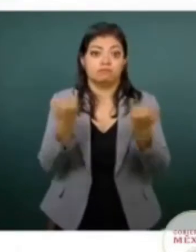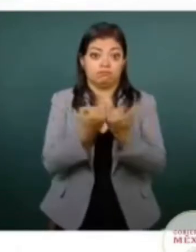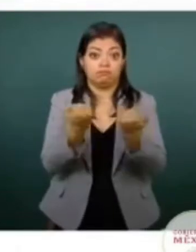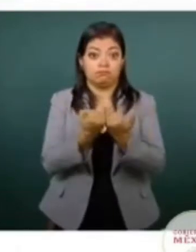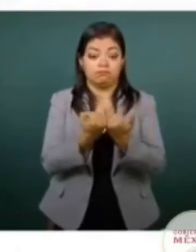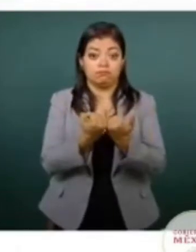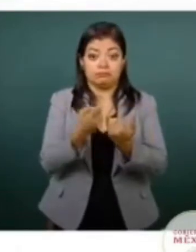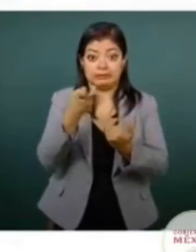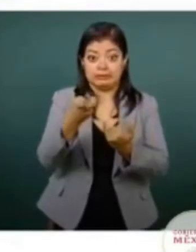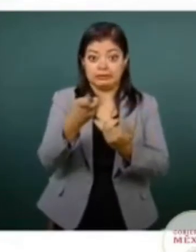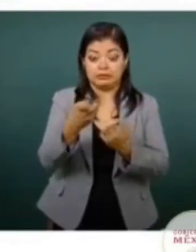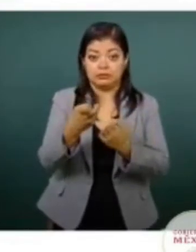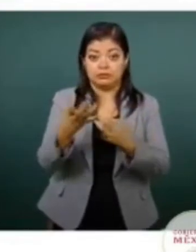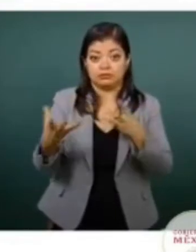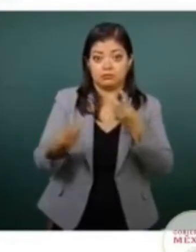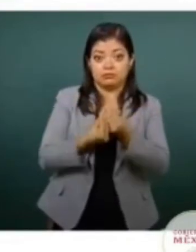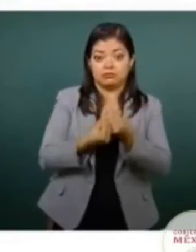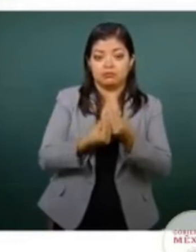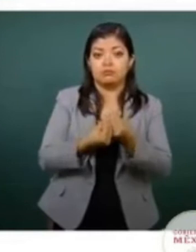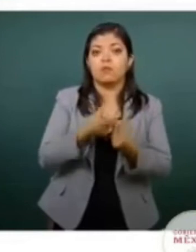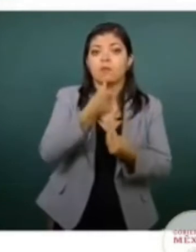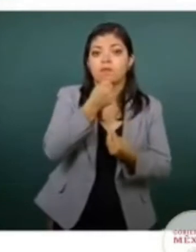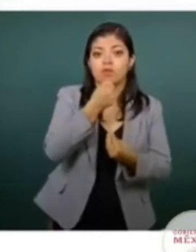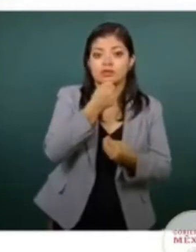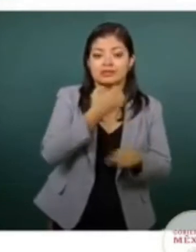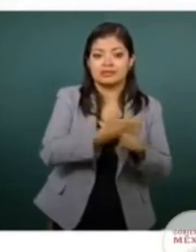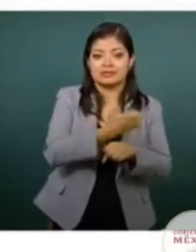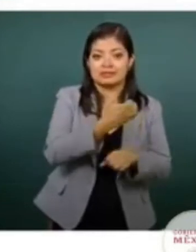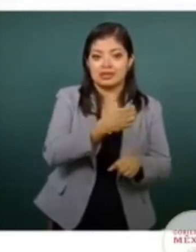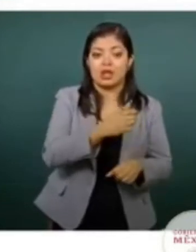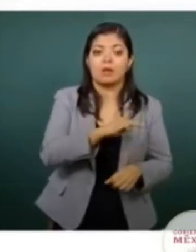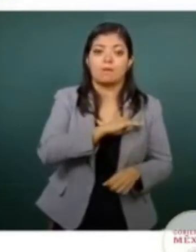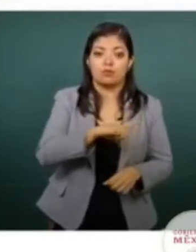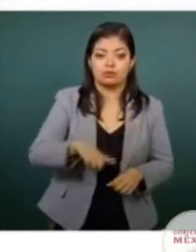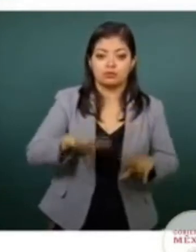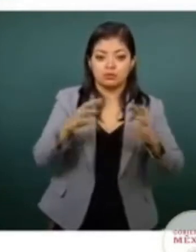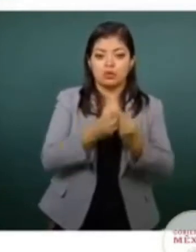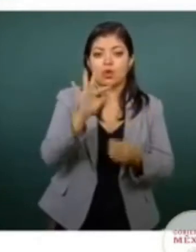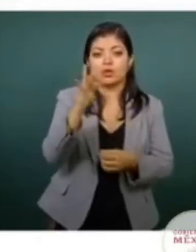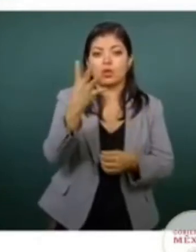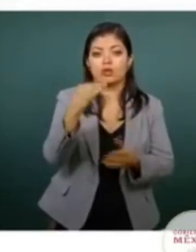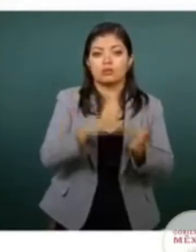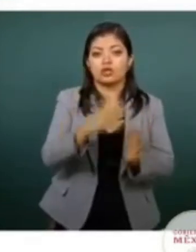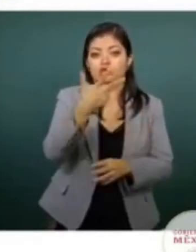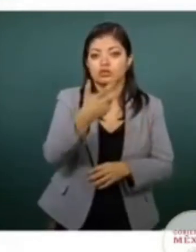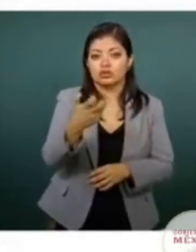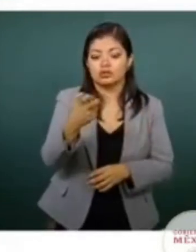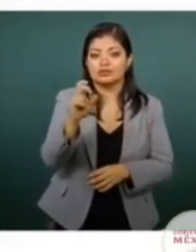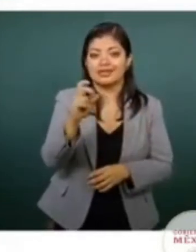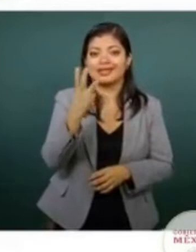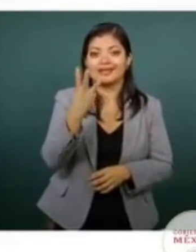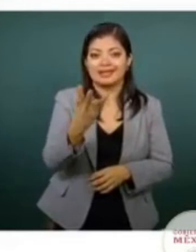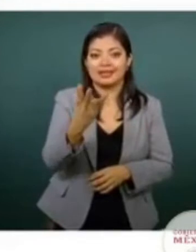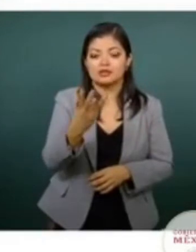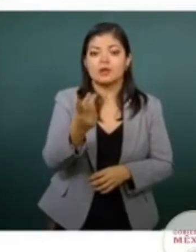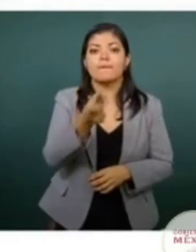que tiene la Policía Estatal y Municipal, hacemos un total de 40 mil 483 elementos aquí